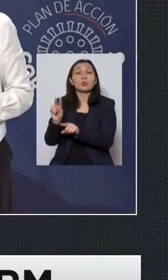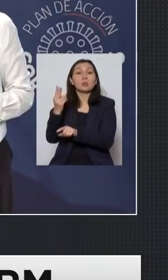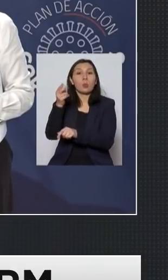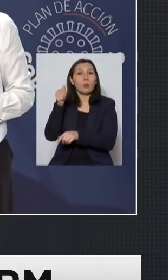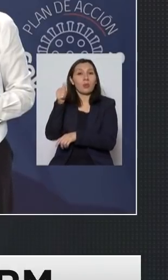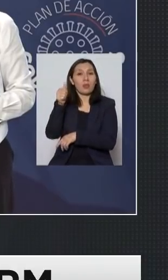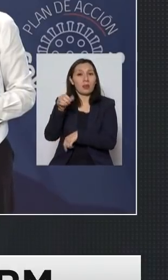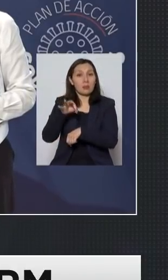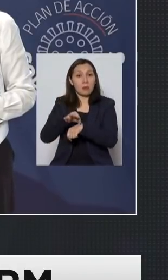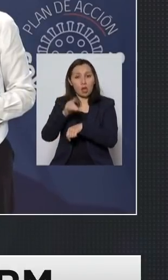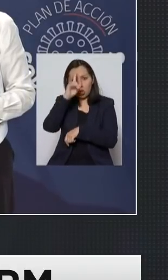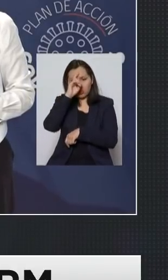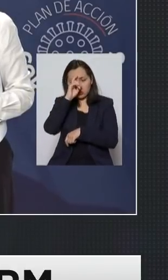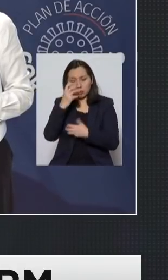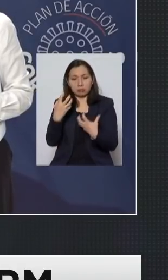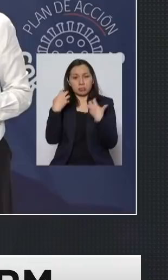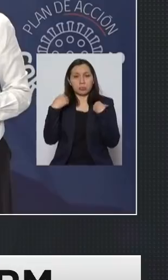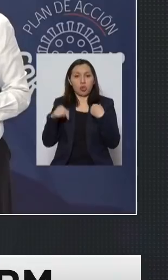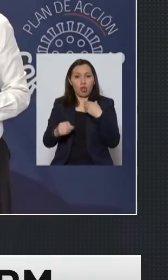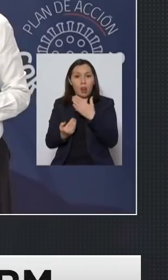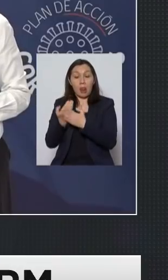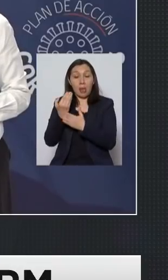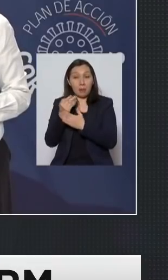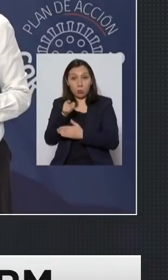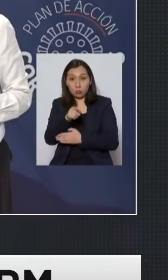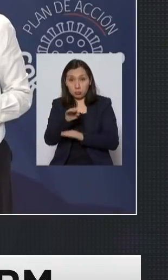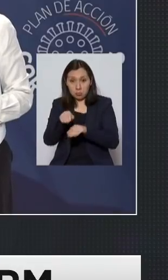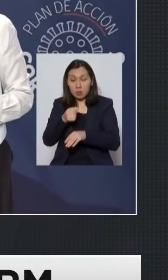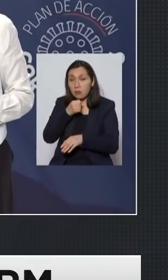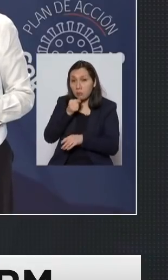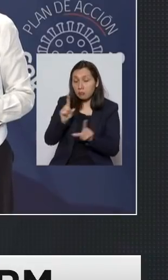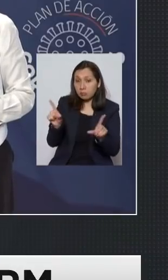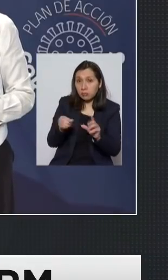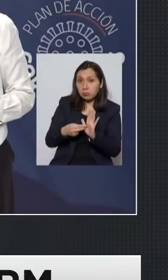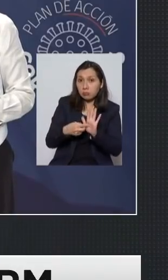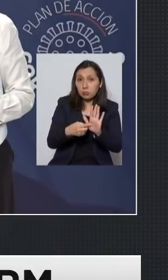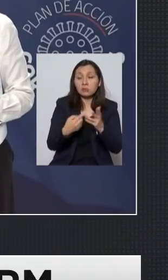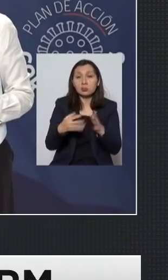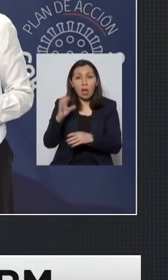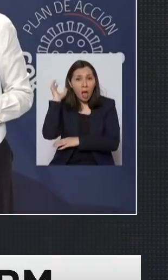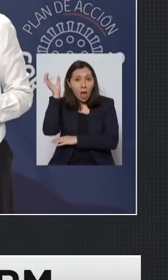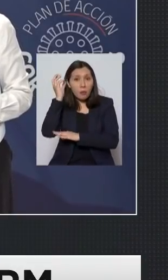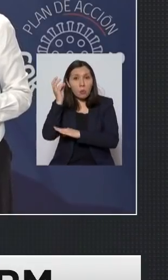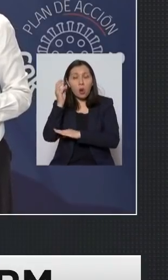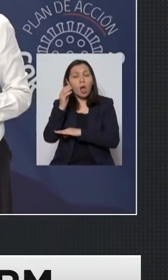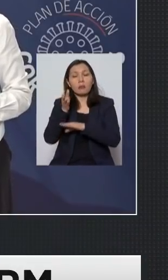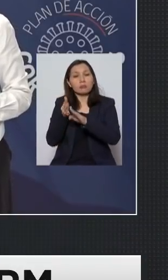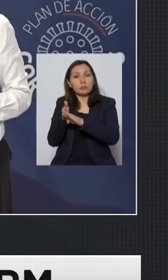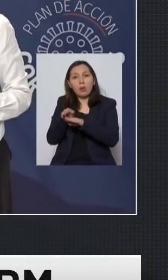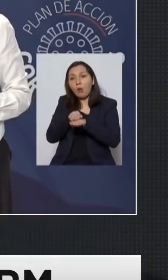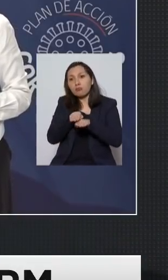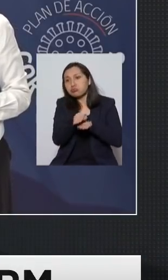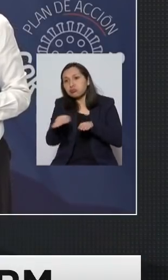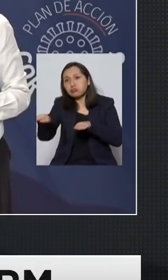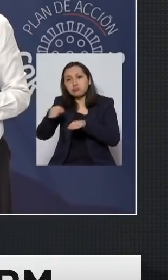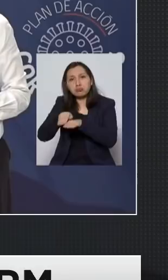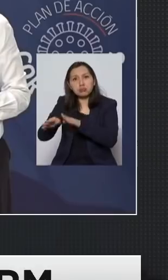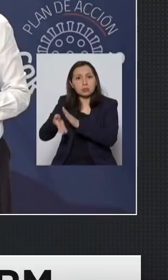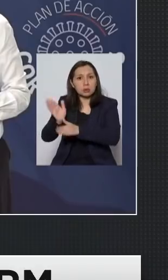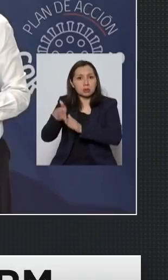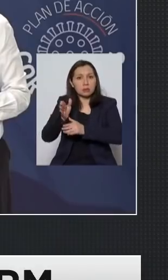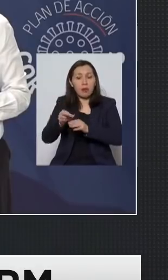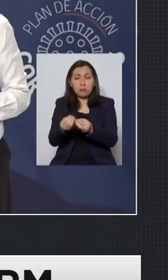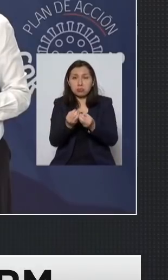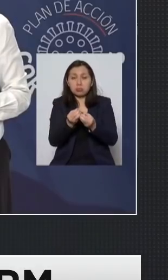médico del hospital se ocupó de este asunto esta mañana y como ustedes mismos reportaron ya las ambulancias despejaron esta